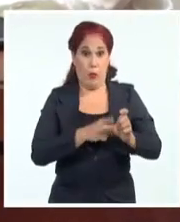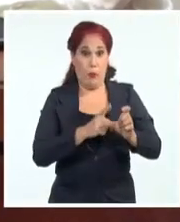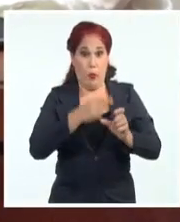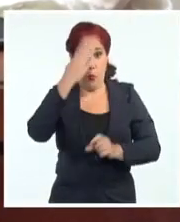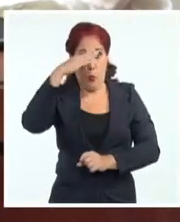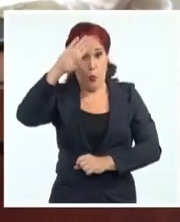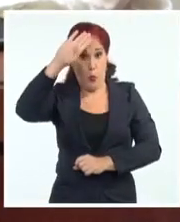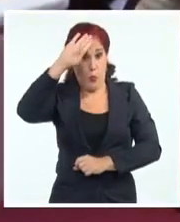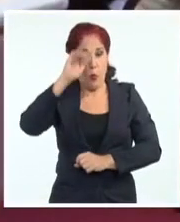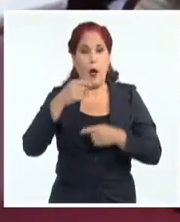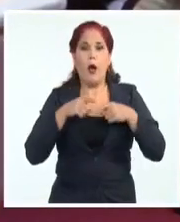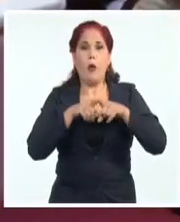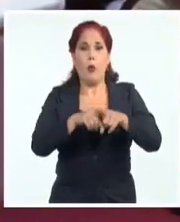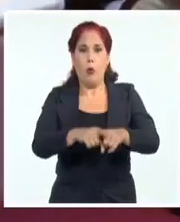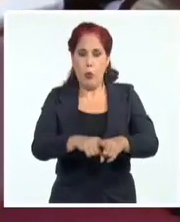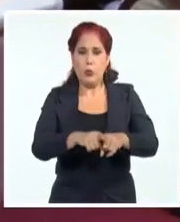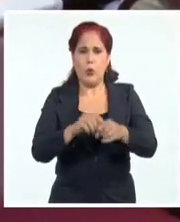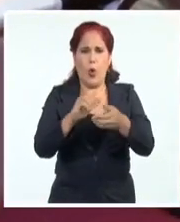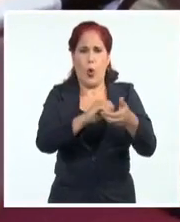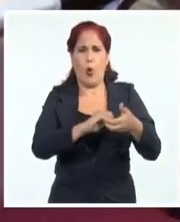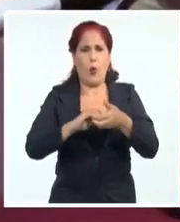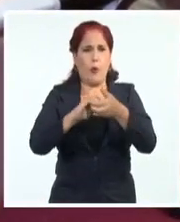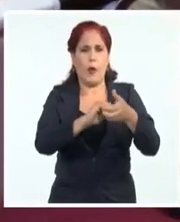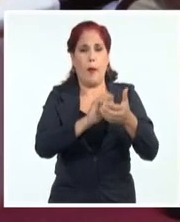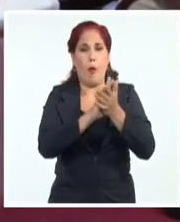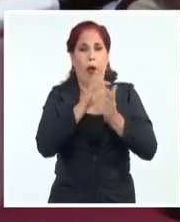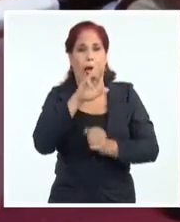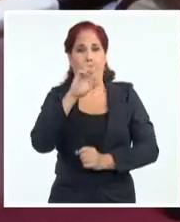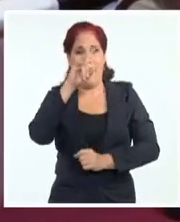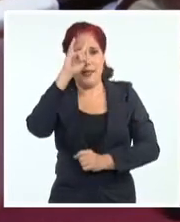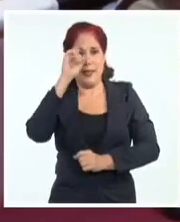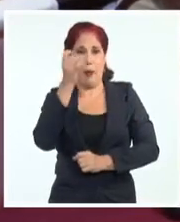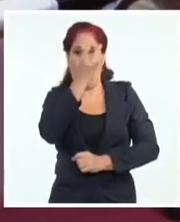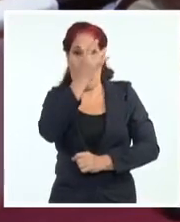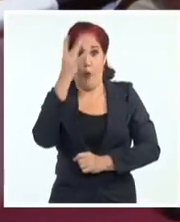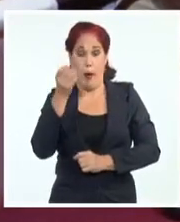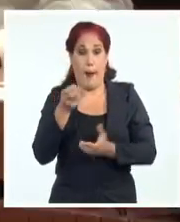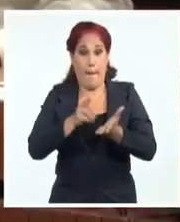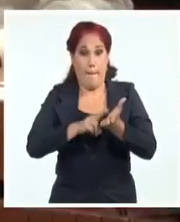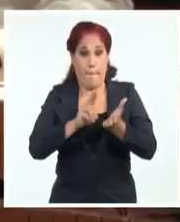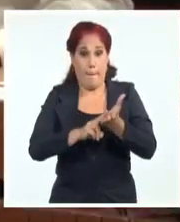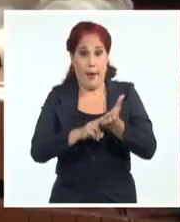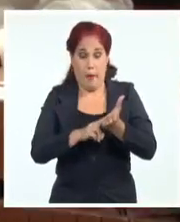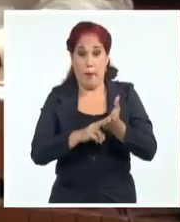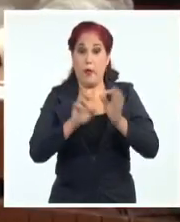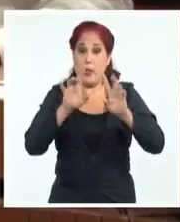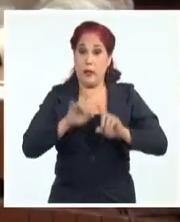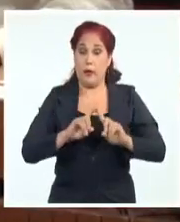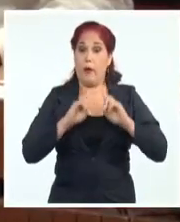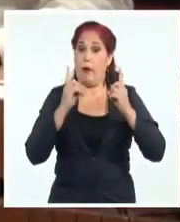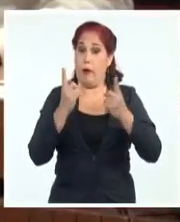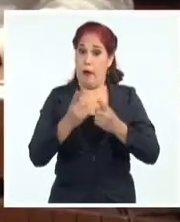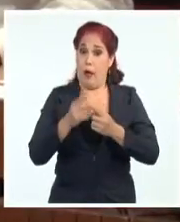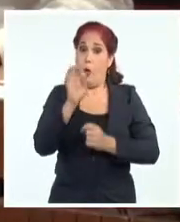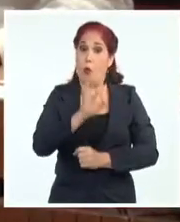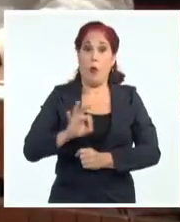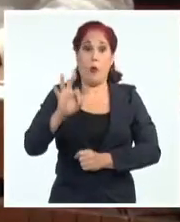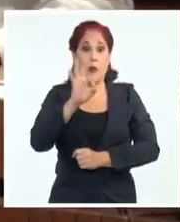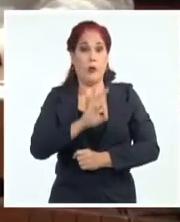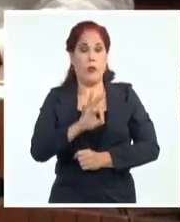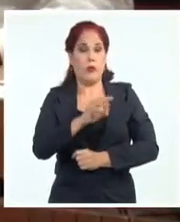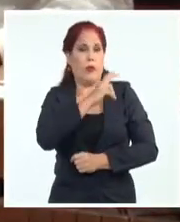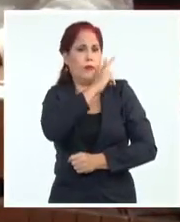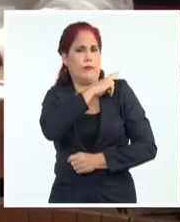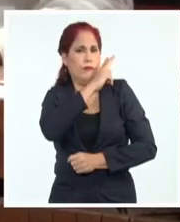Cuba estuvo acompañado por los compañeros Roberto Morales Ojeda, miembro del Buro Político y secretario de Organización y Política de